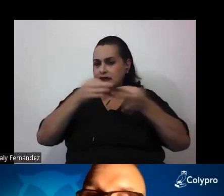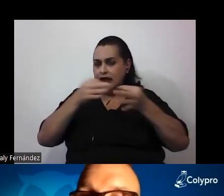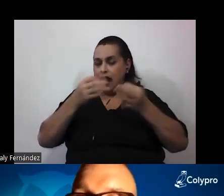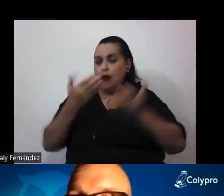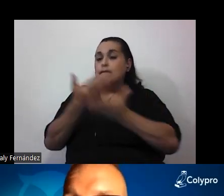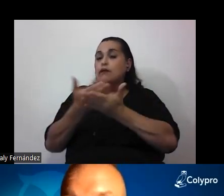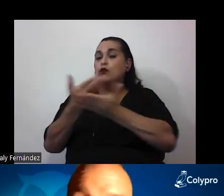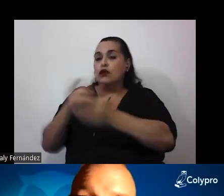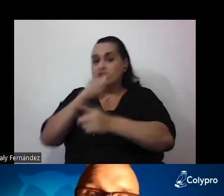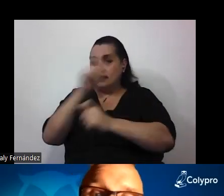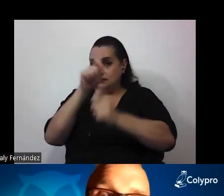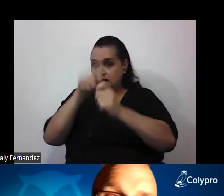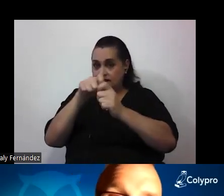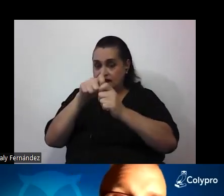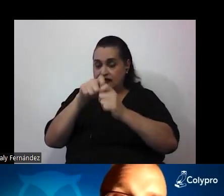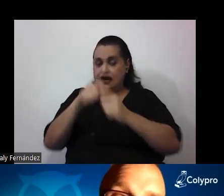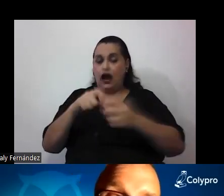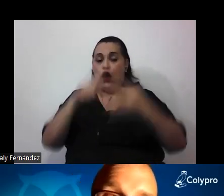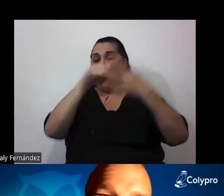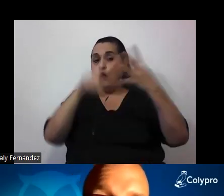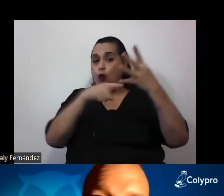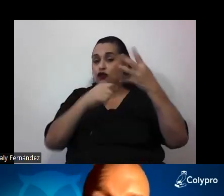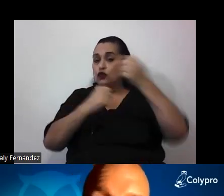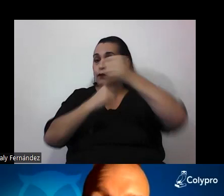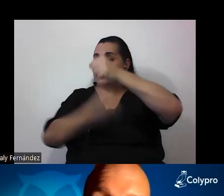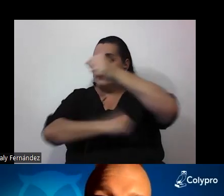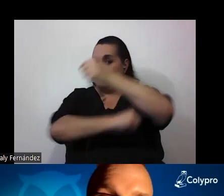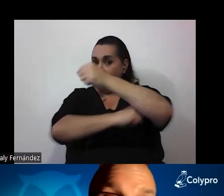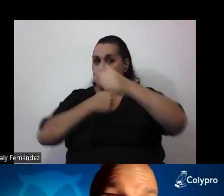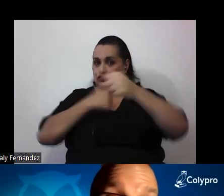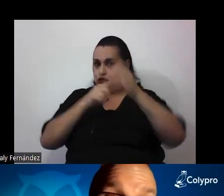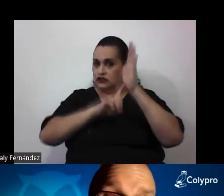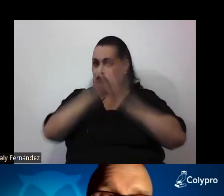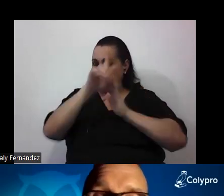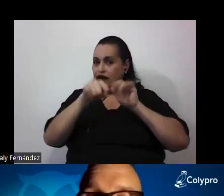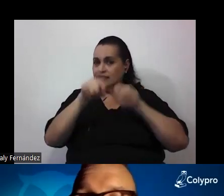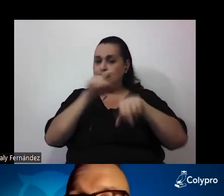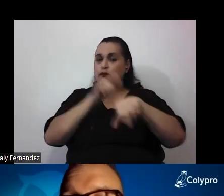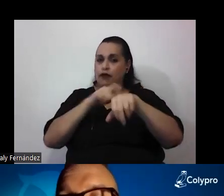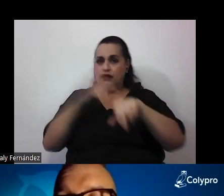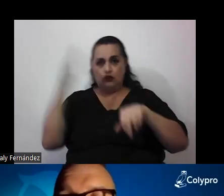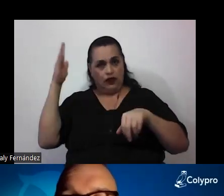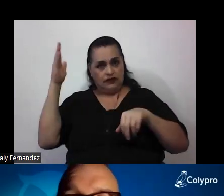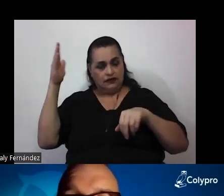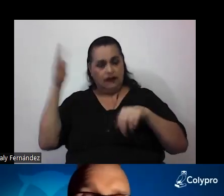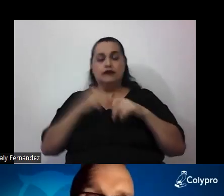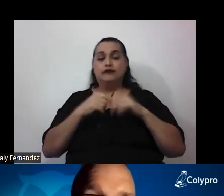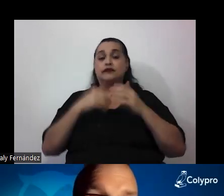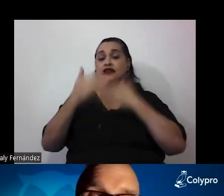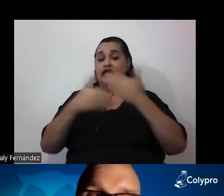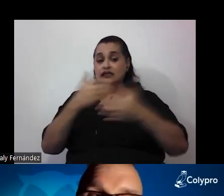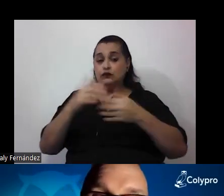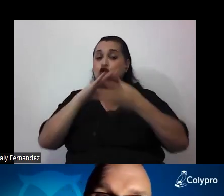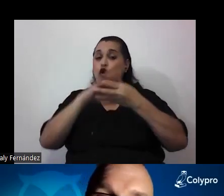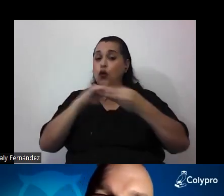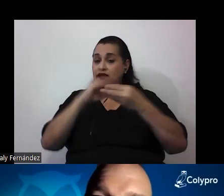específica, que se basa en cuatro pilares que desarrollaré en ese momento de la charla, luego voy a comentar algunos